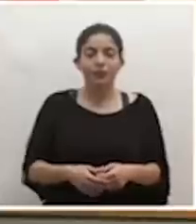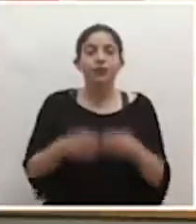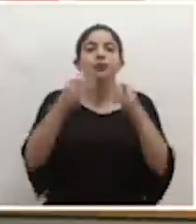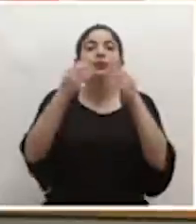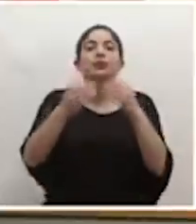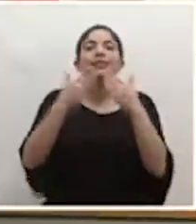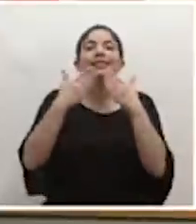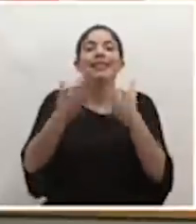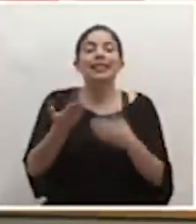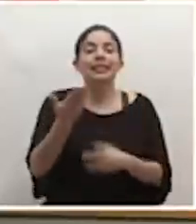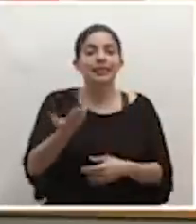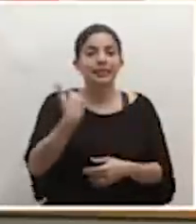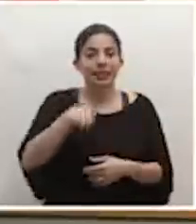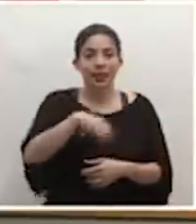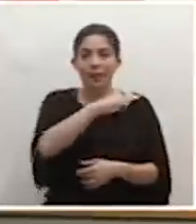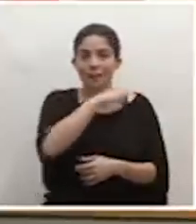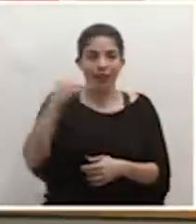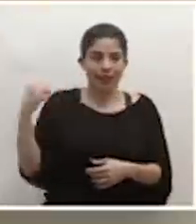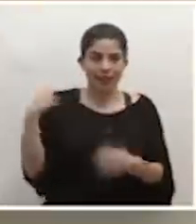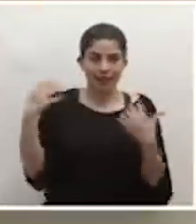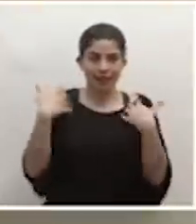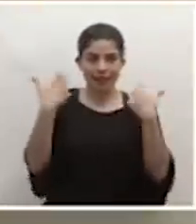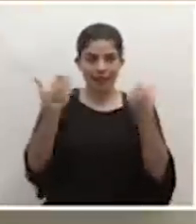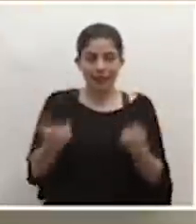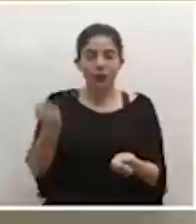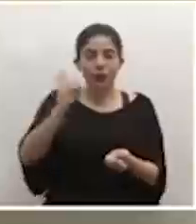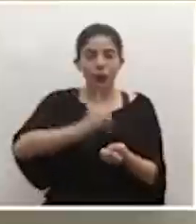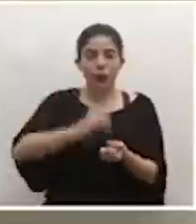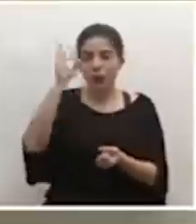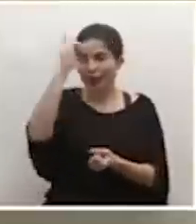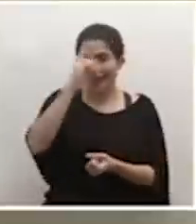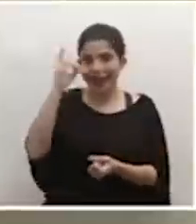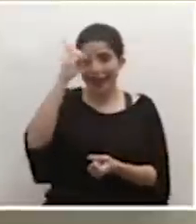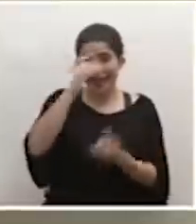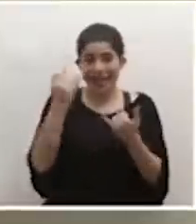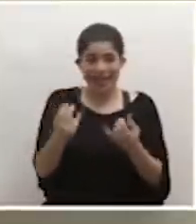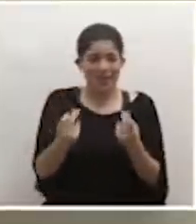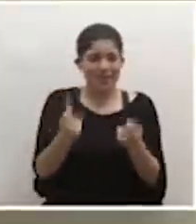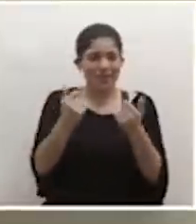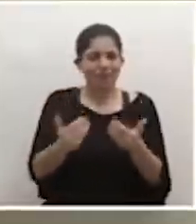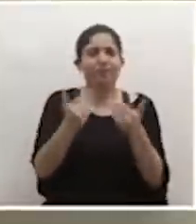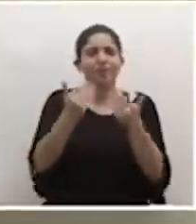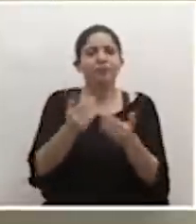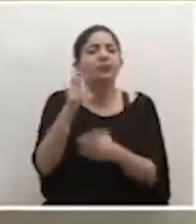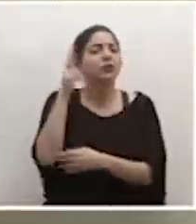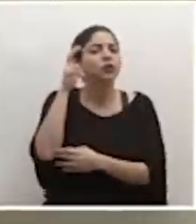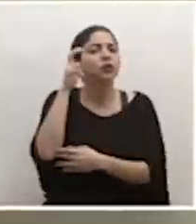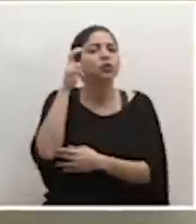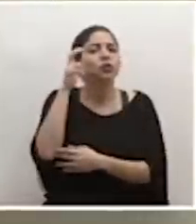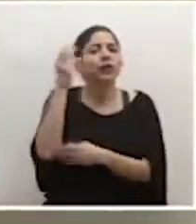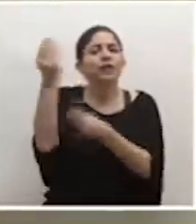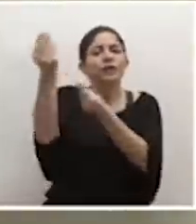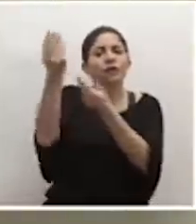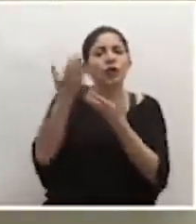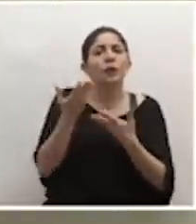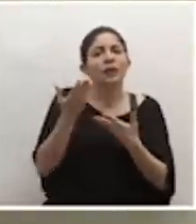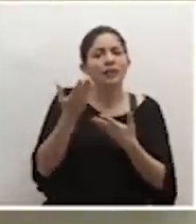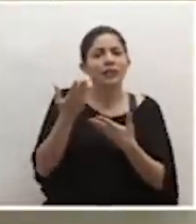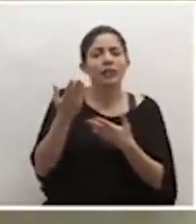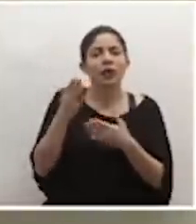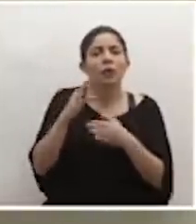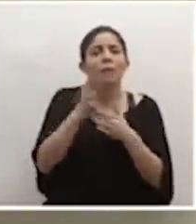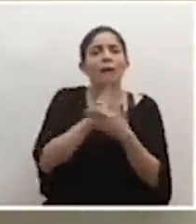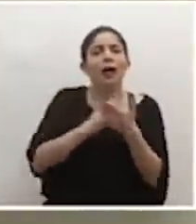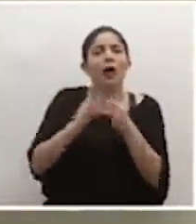Muchísimas gracias al señor Ministro de Salud, el doctor Daniel Salas y de inmediato vamos a escuchar el reporte de la